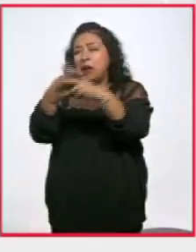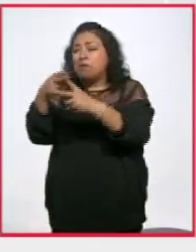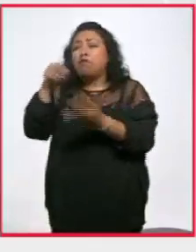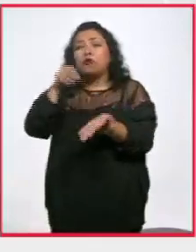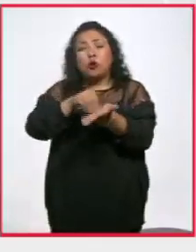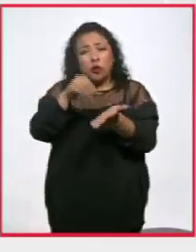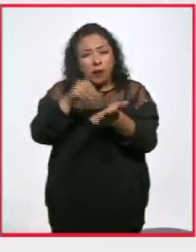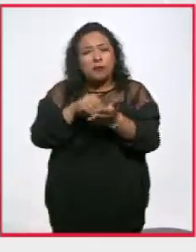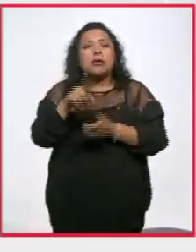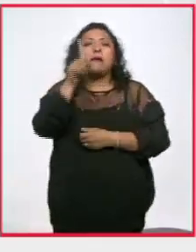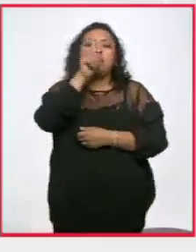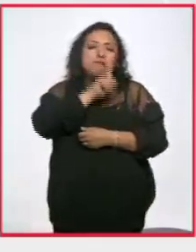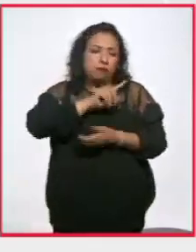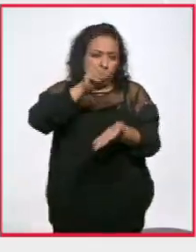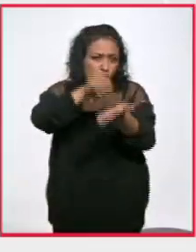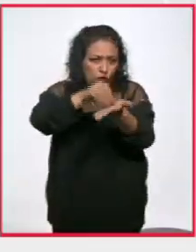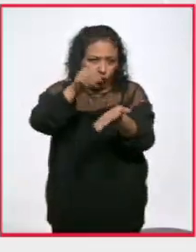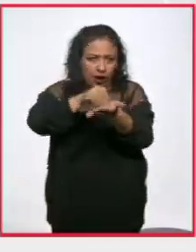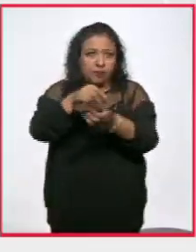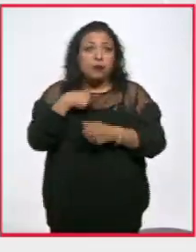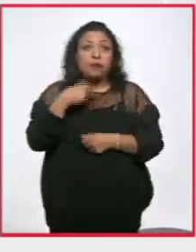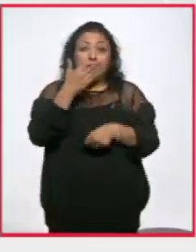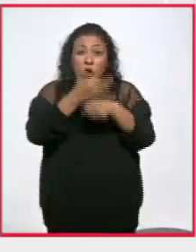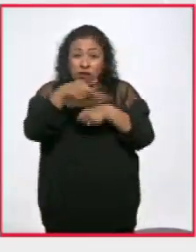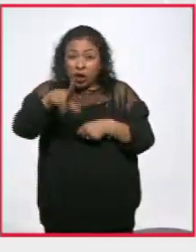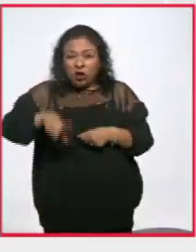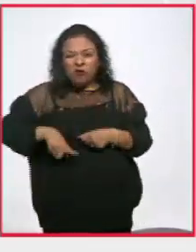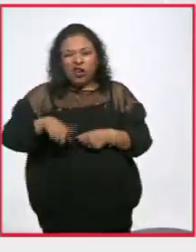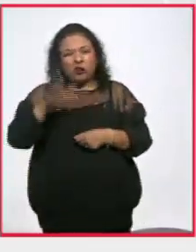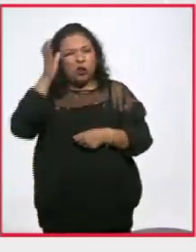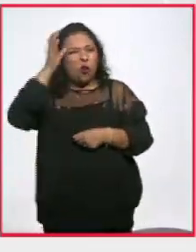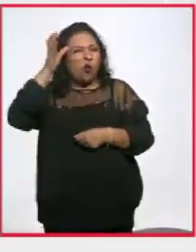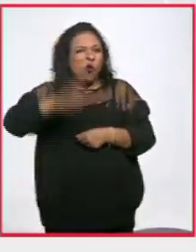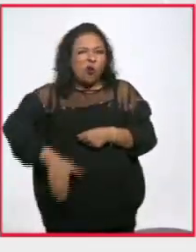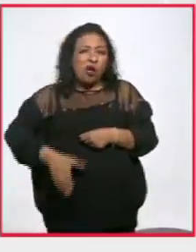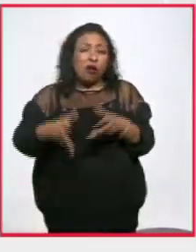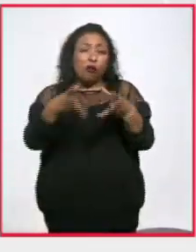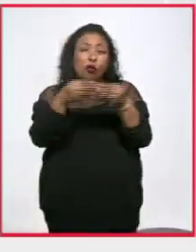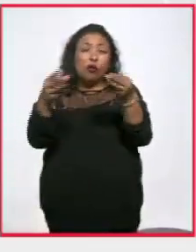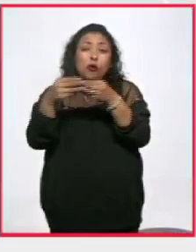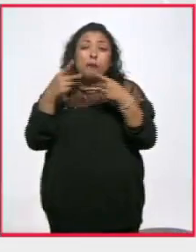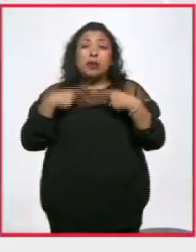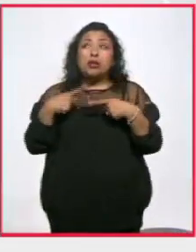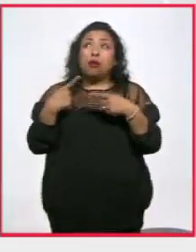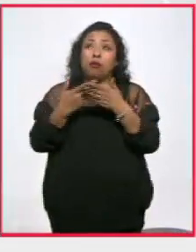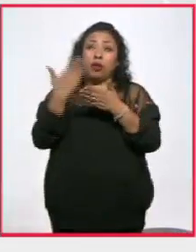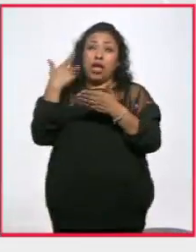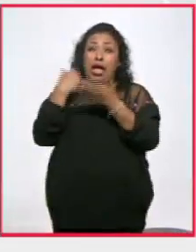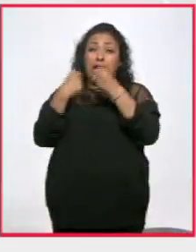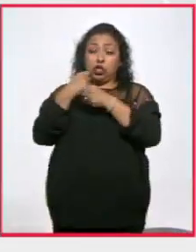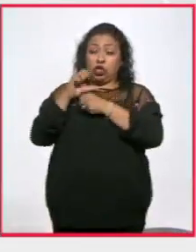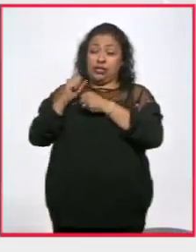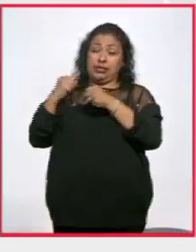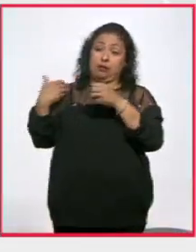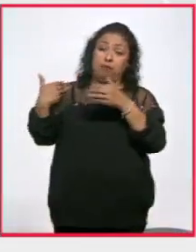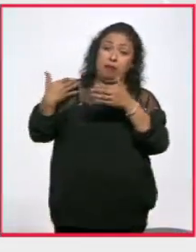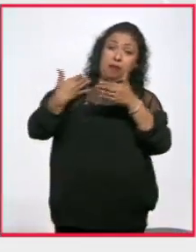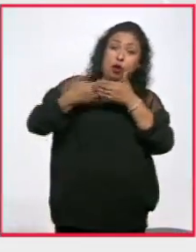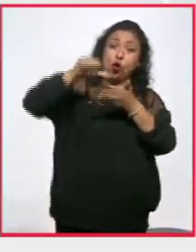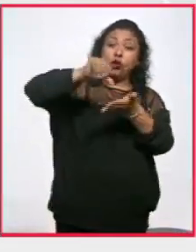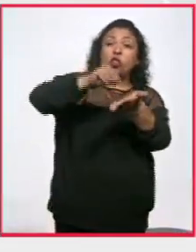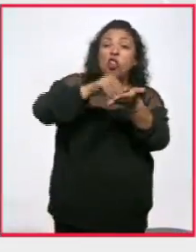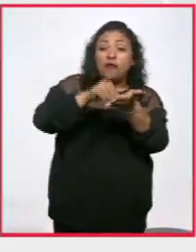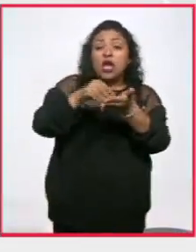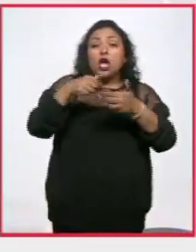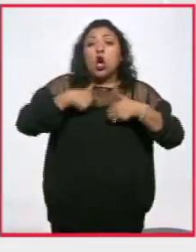sigue mintiendo. Tenemos un estado criminal que ha desaparecido personas desde los años 60 hasta la actualidad, que por acción o por